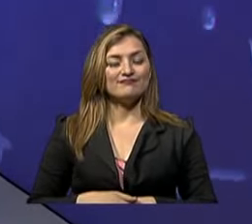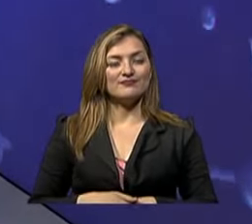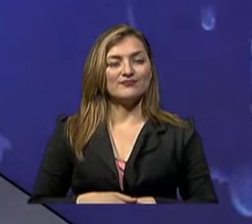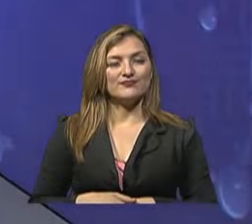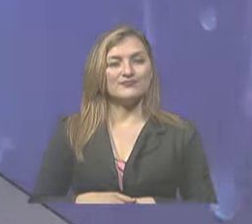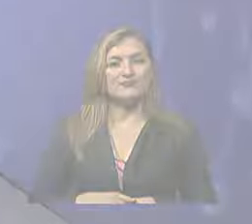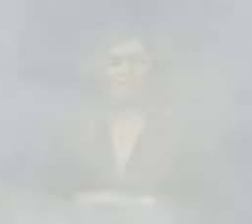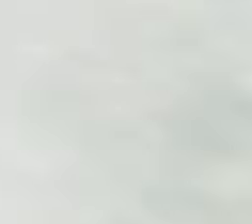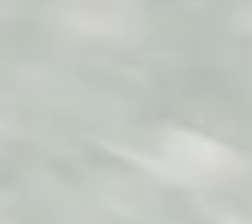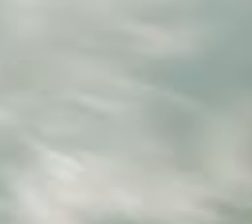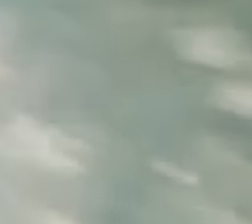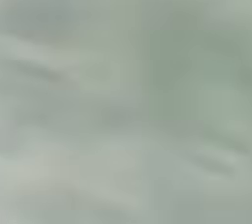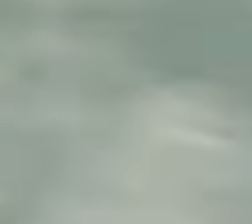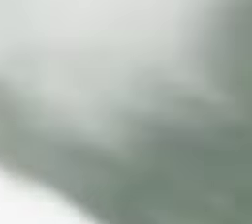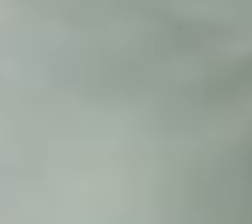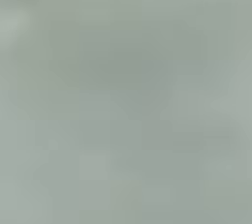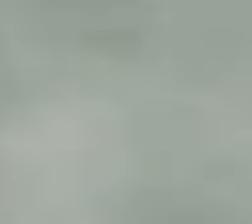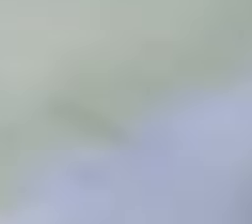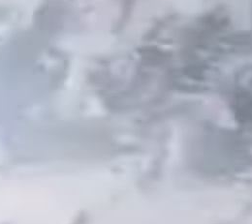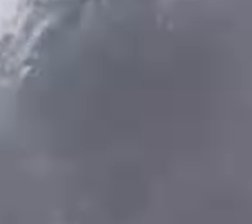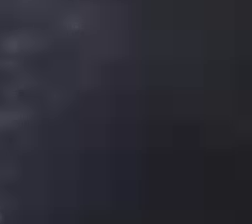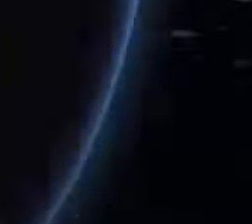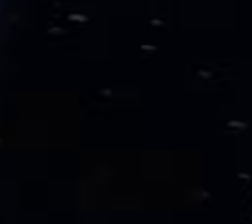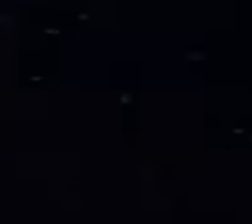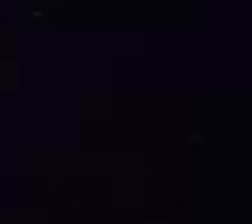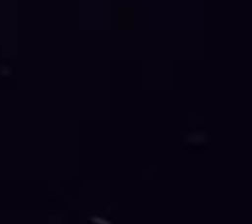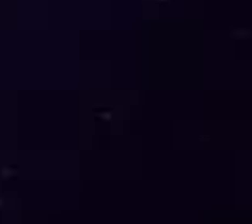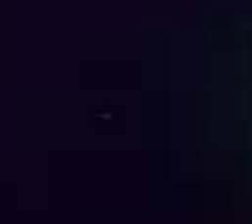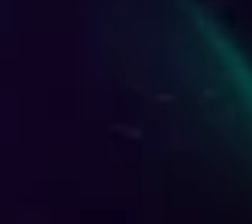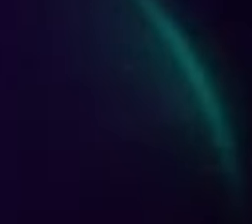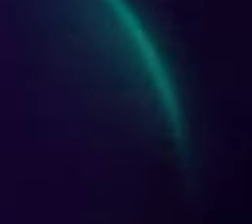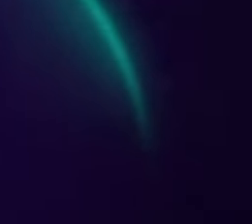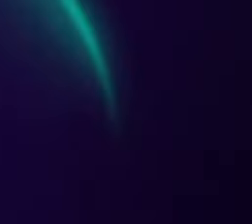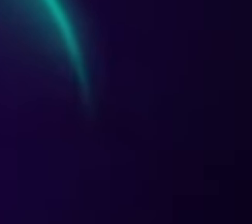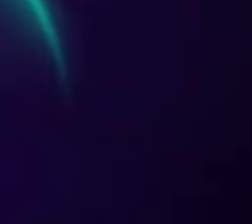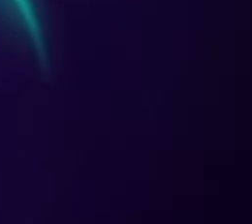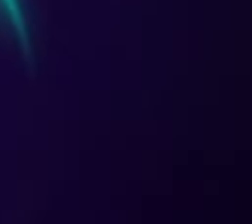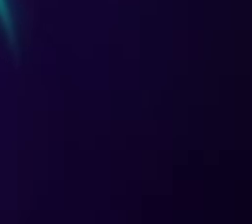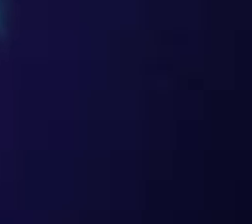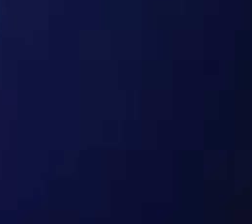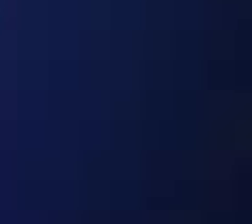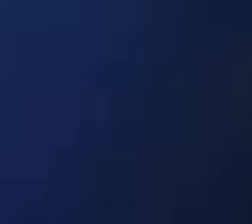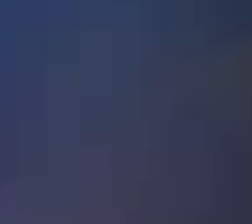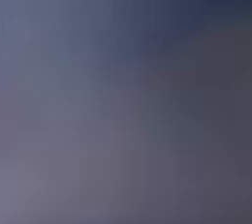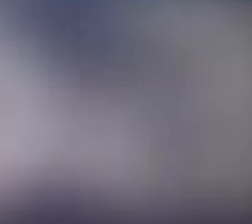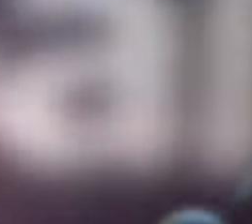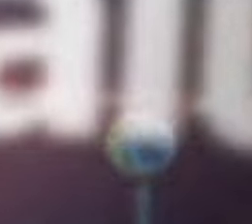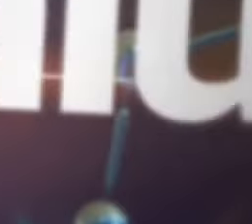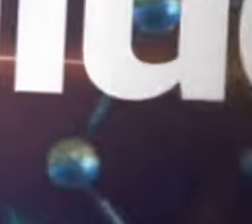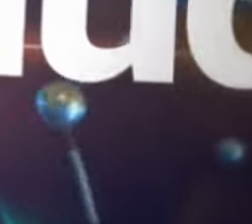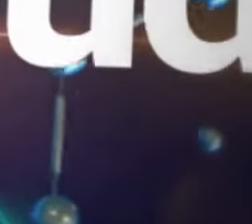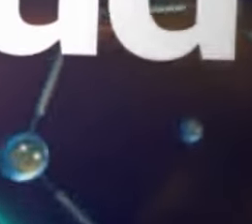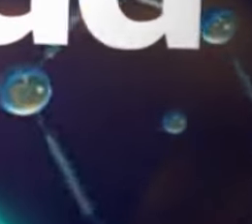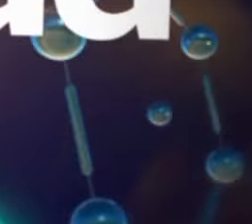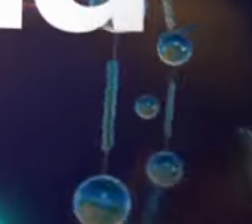por ver el